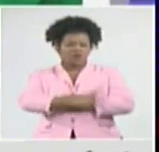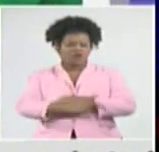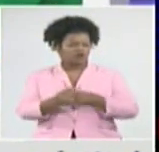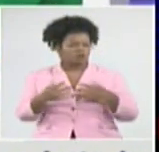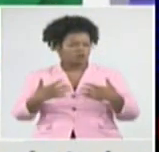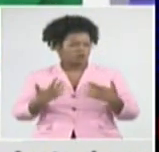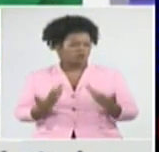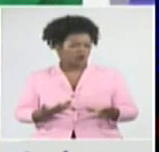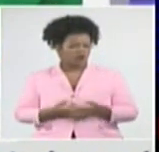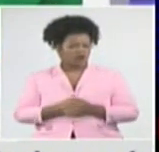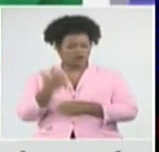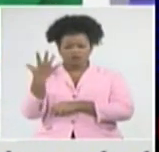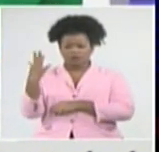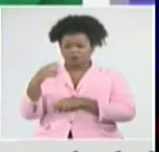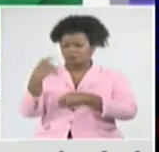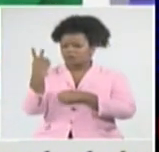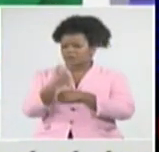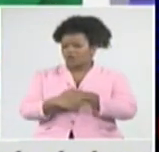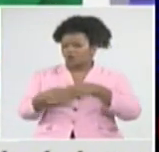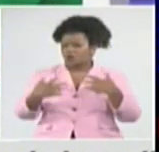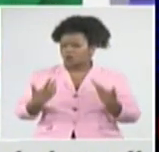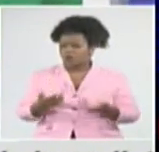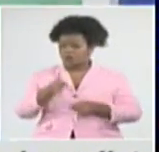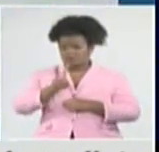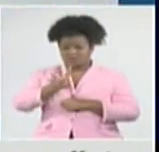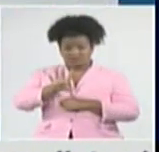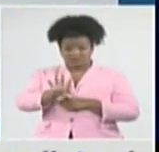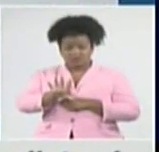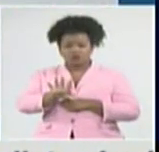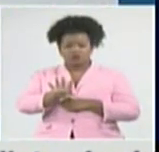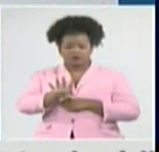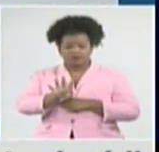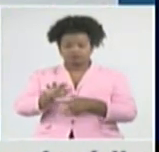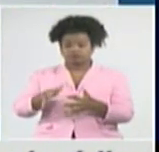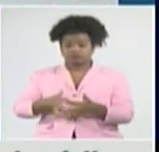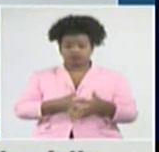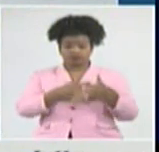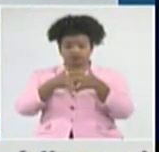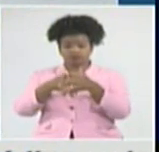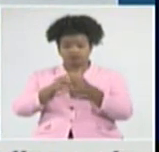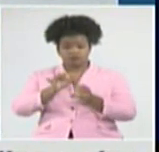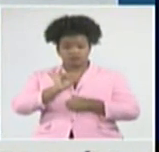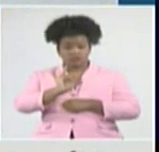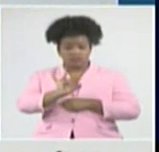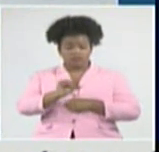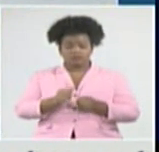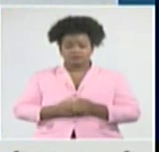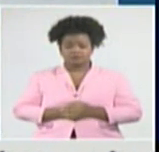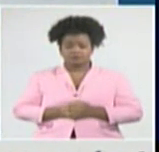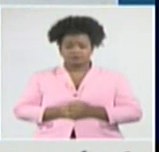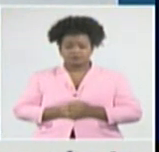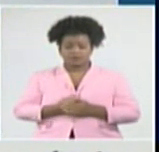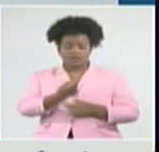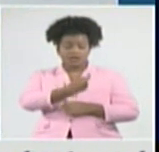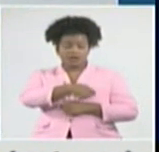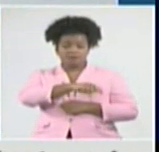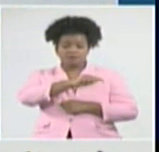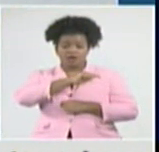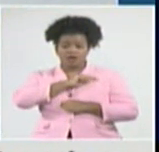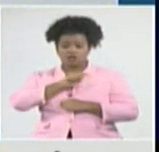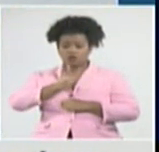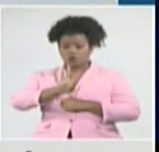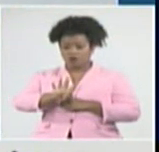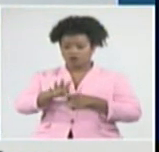los 25 casos importados ayer, de Estados Unidos, 7, de España, 4, de